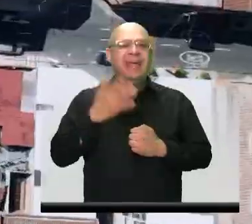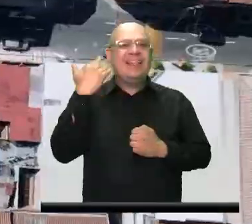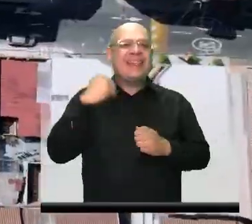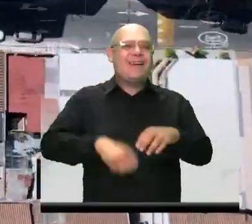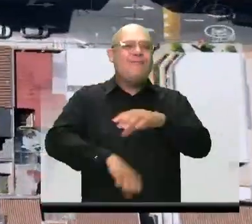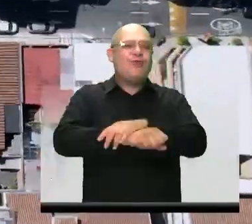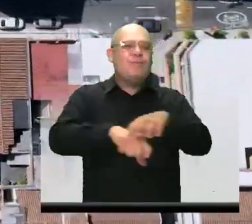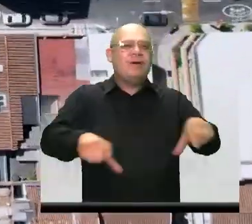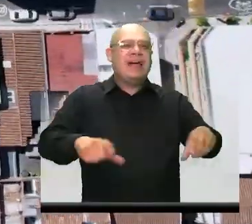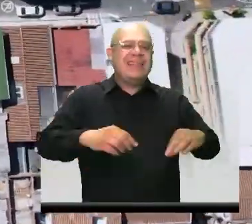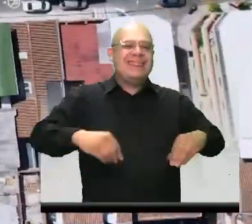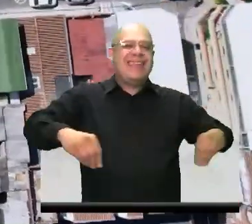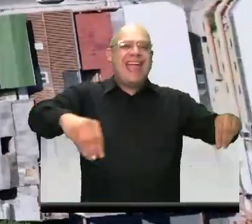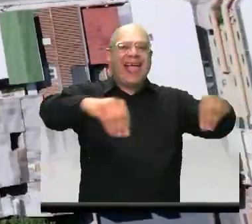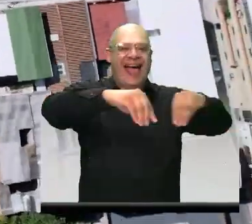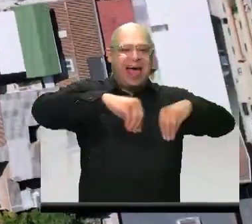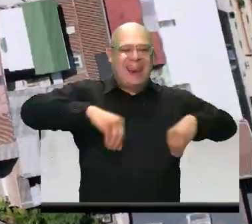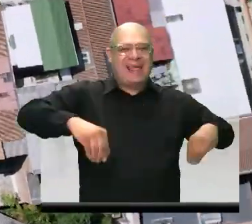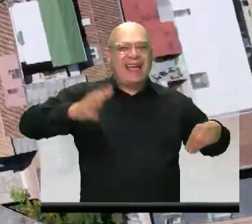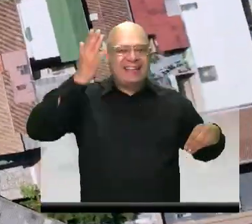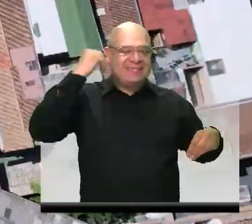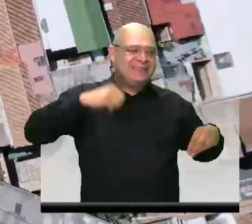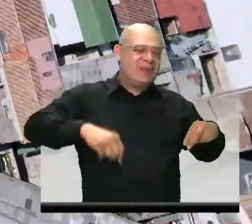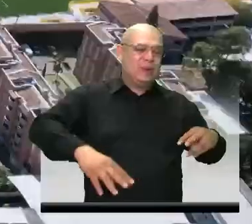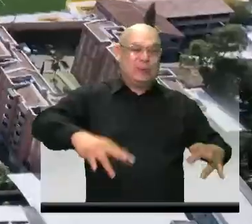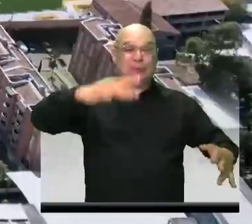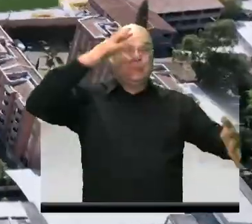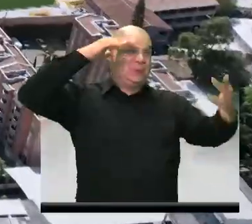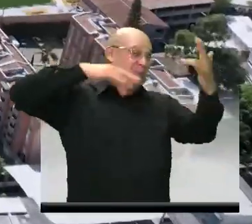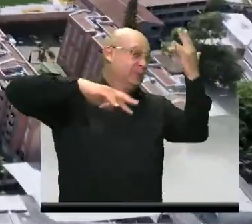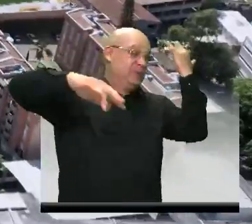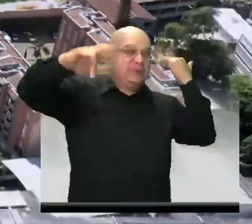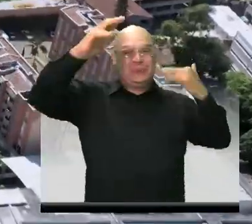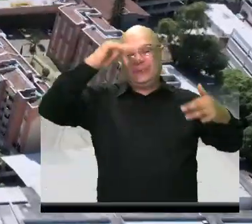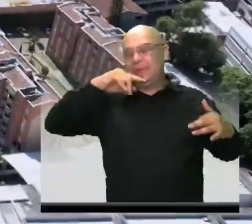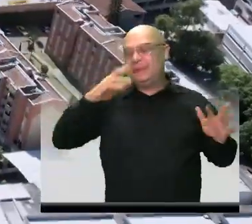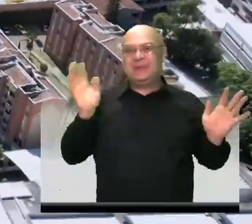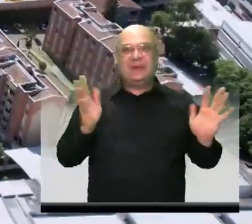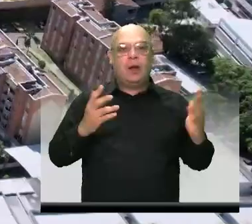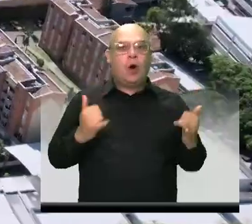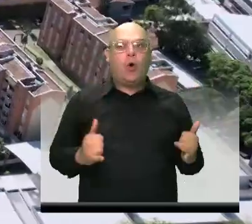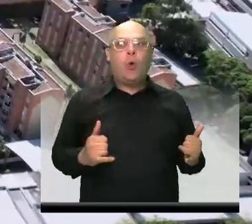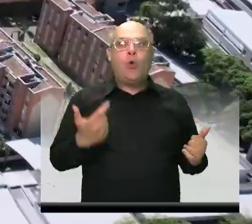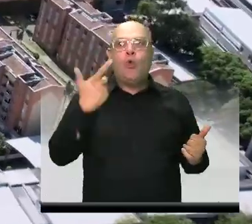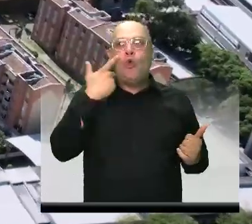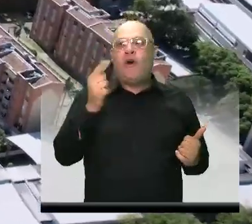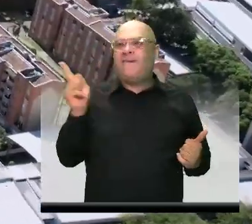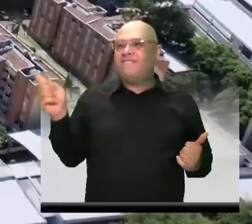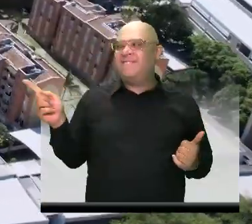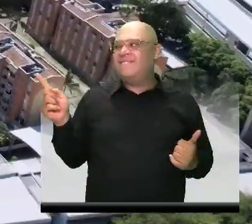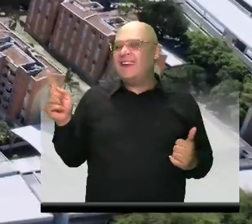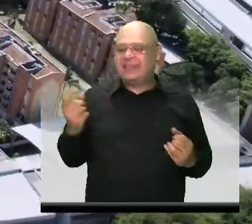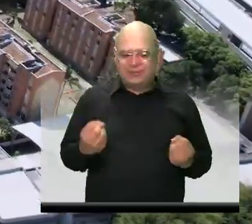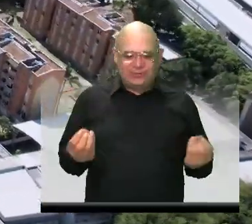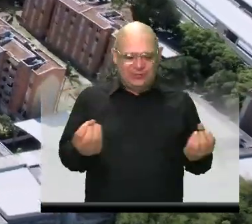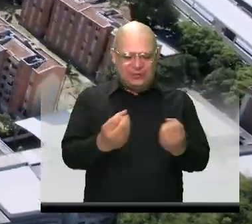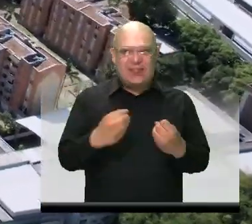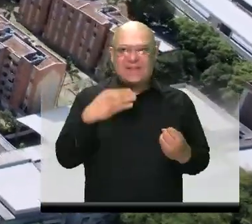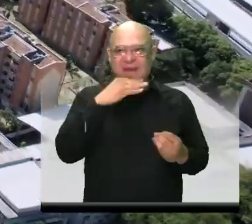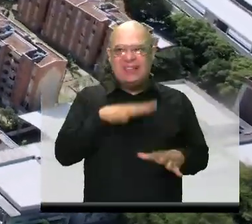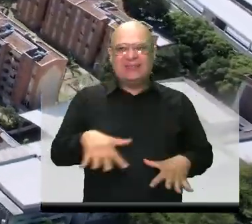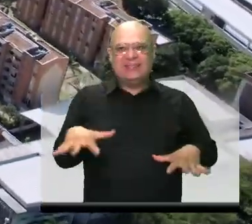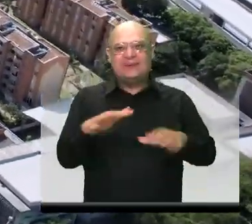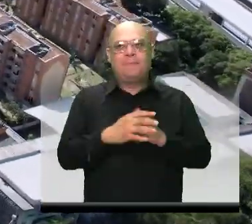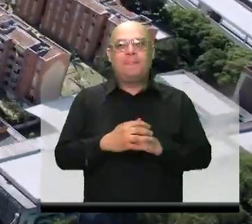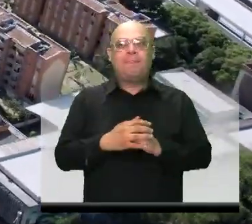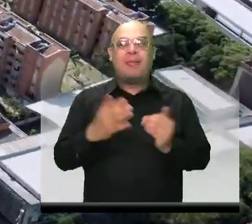y mucho polvo, horrible. Y ahora está mucho mejor. Un mensaje a la ciudadanía para que vengan